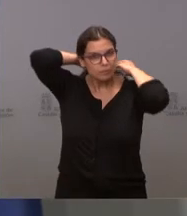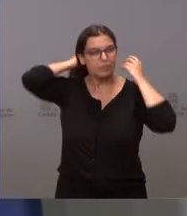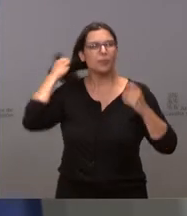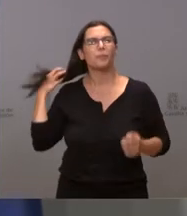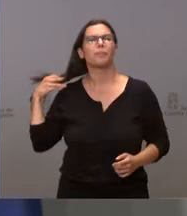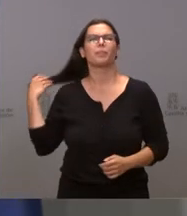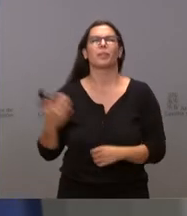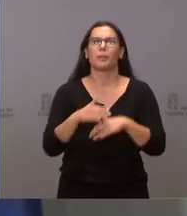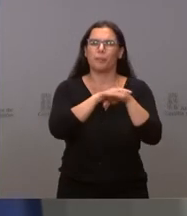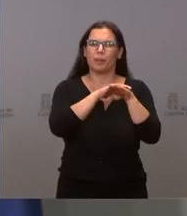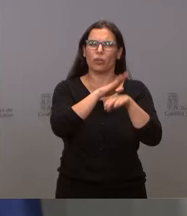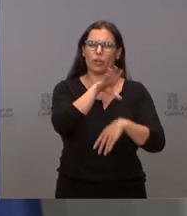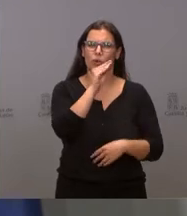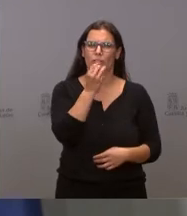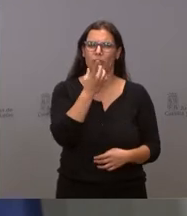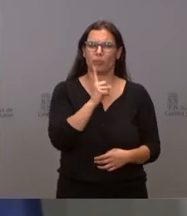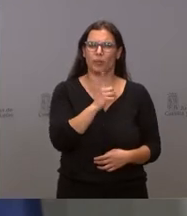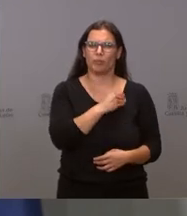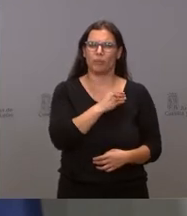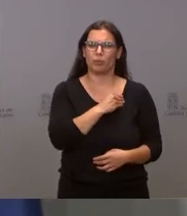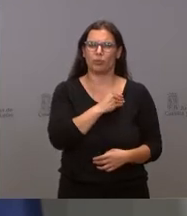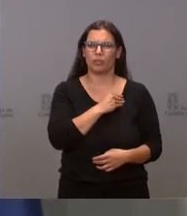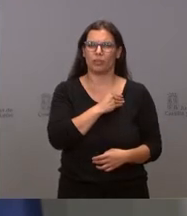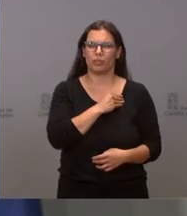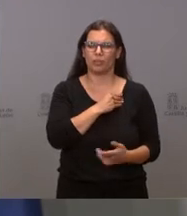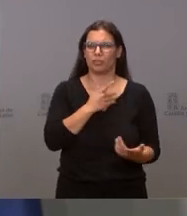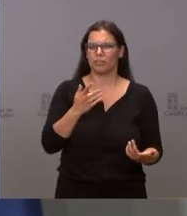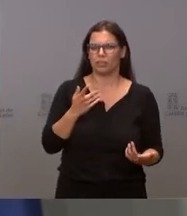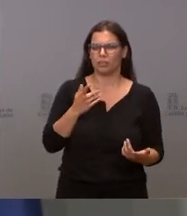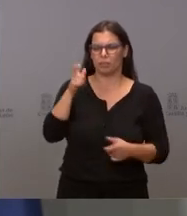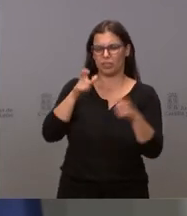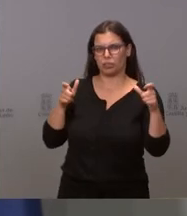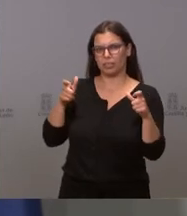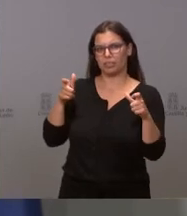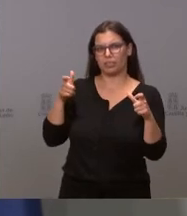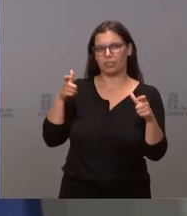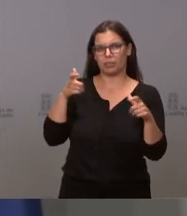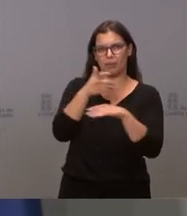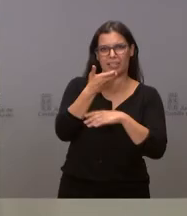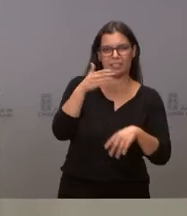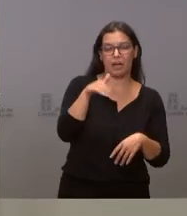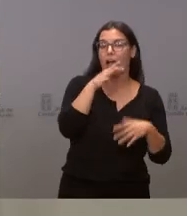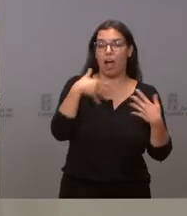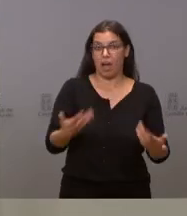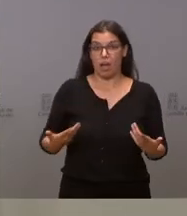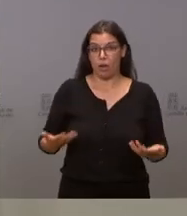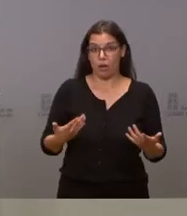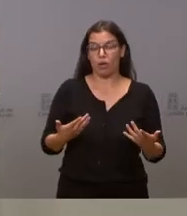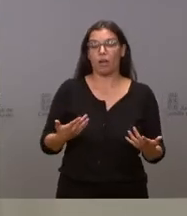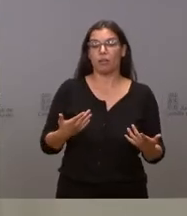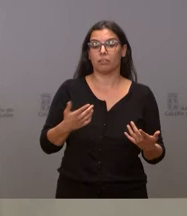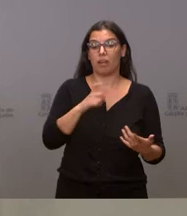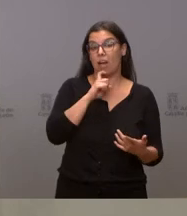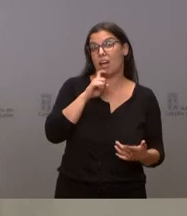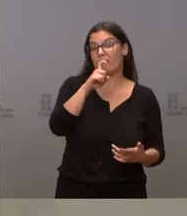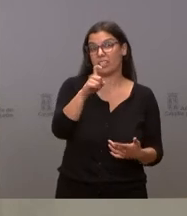no acabo de entender la pregunta. ¿Cómo vamos a conseguir que vayan a los llamamientos? Quiero decir, ahora mismo se está avisando, si